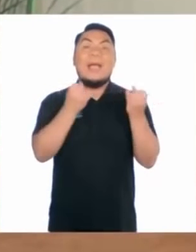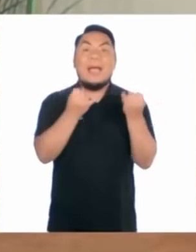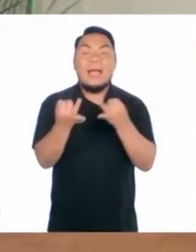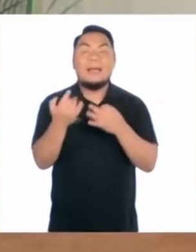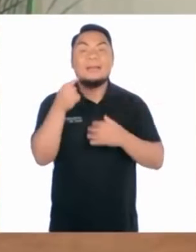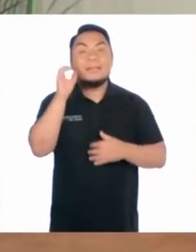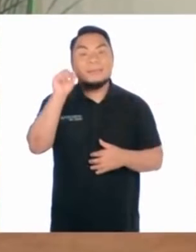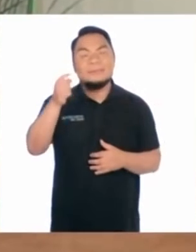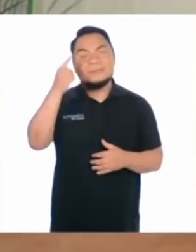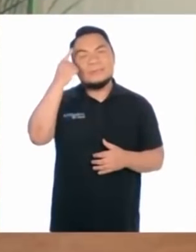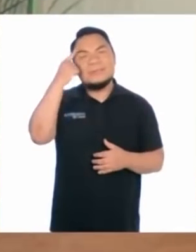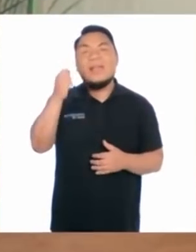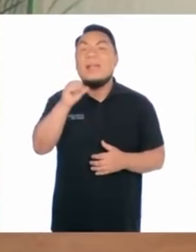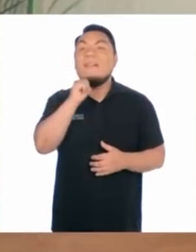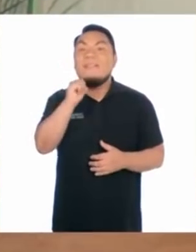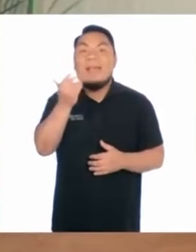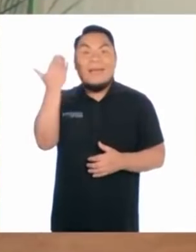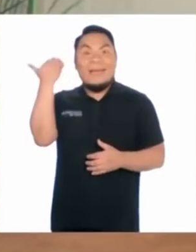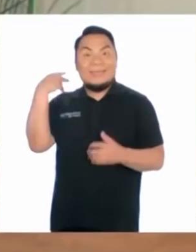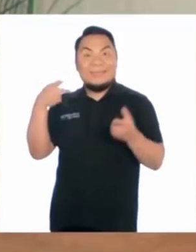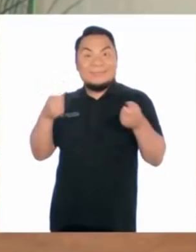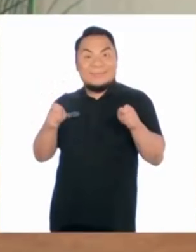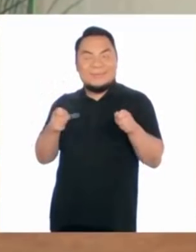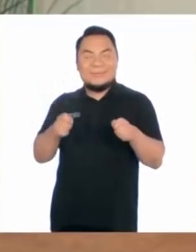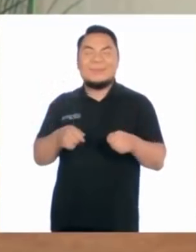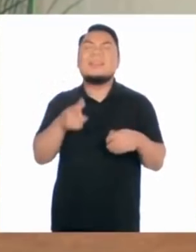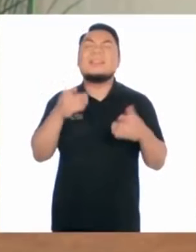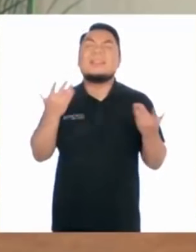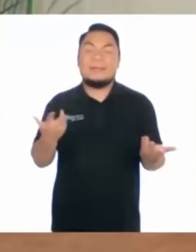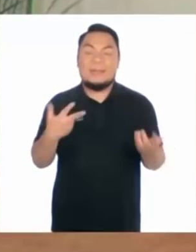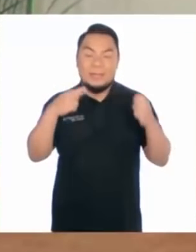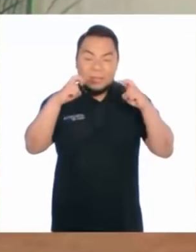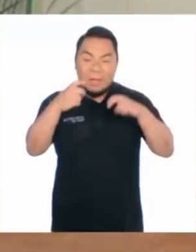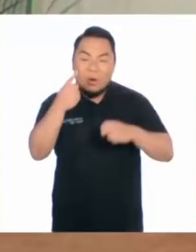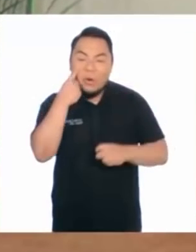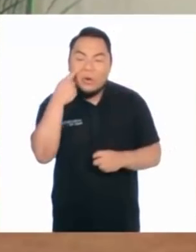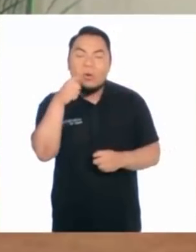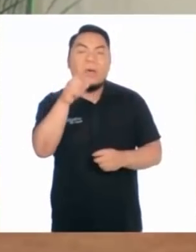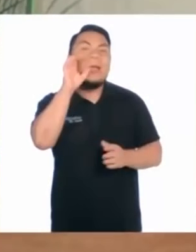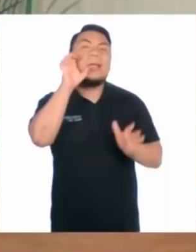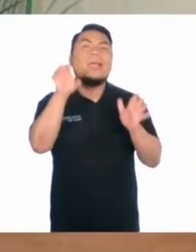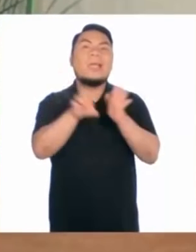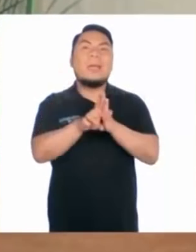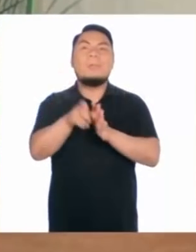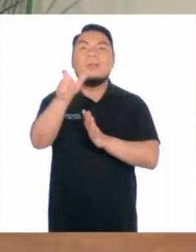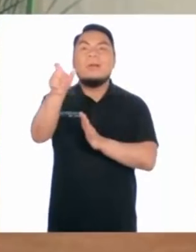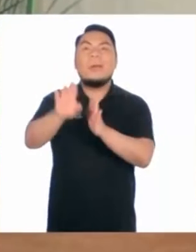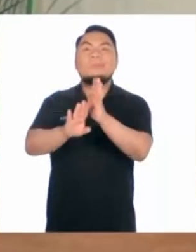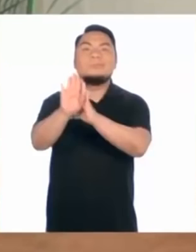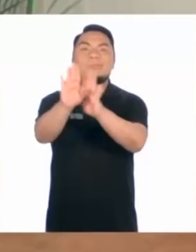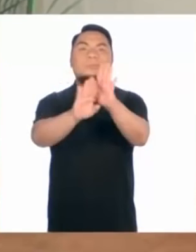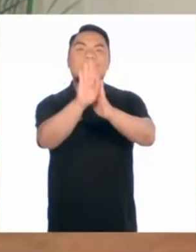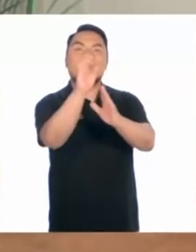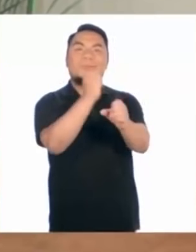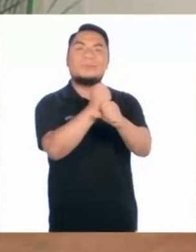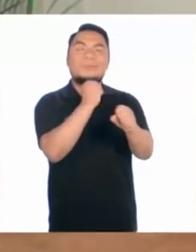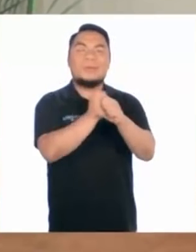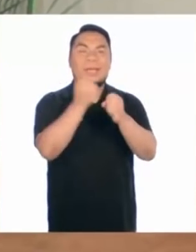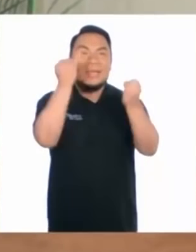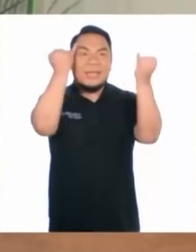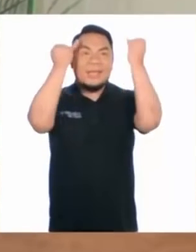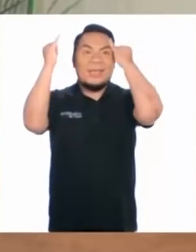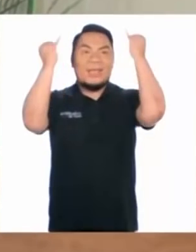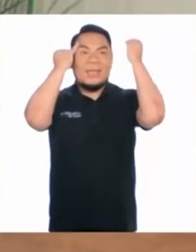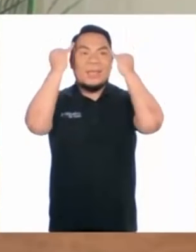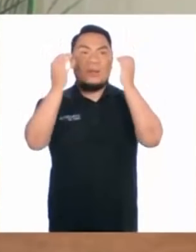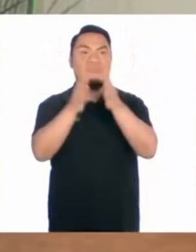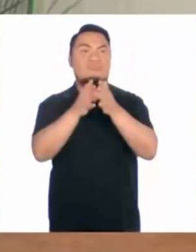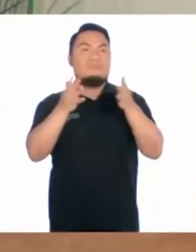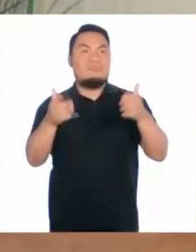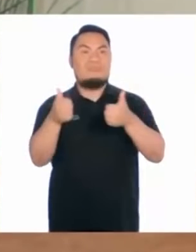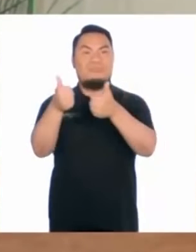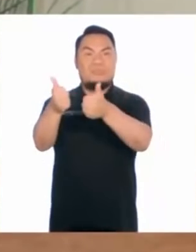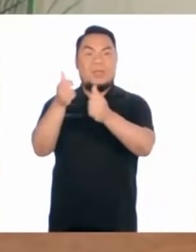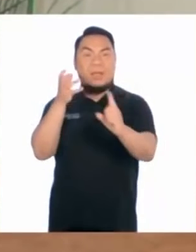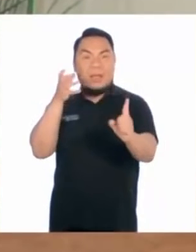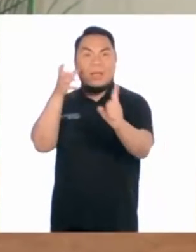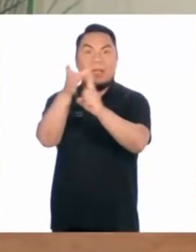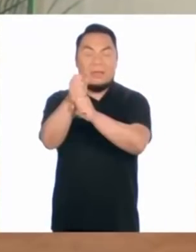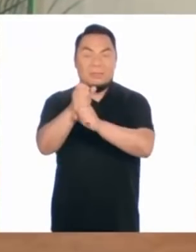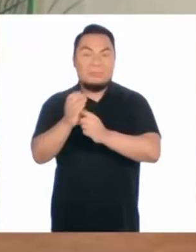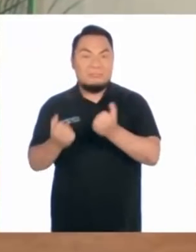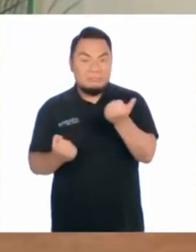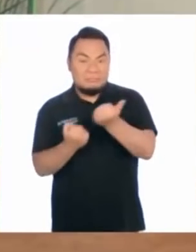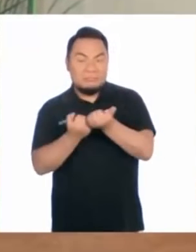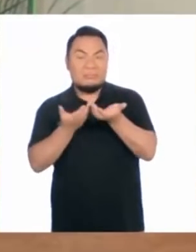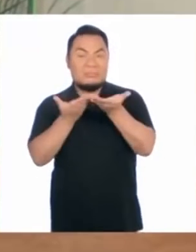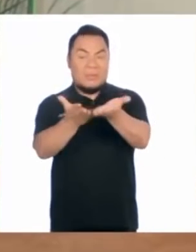hay algo que se quedó pendiente antes de la pausa. Y es que vamos a conocer ejemplos de emprendedores que han tenido ideas muy creativas y han